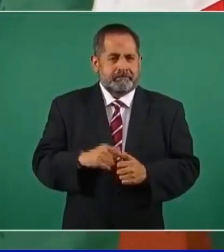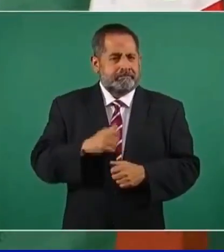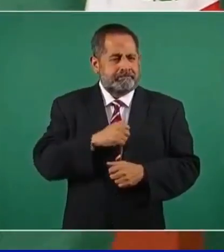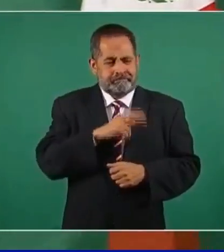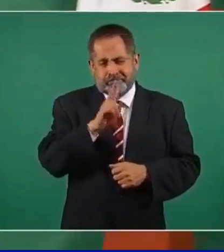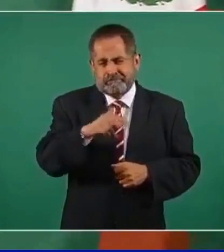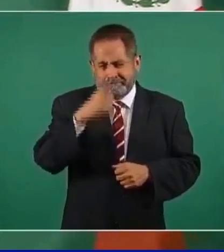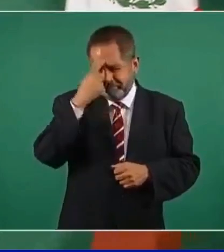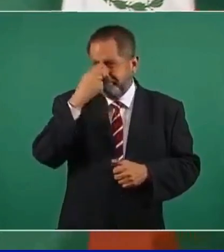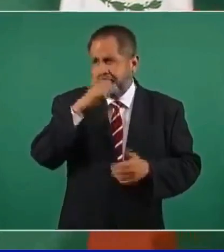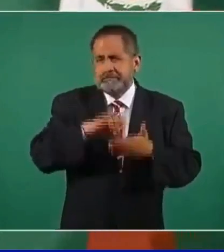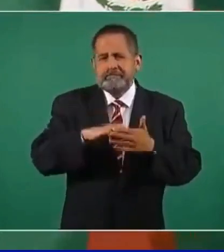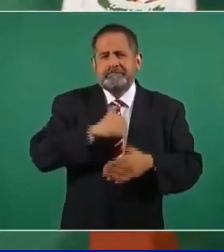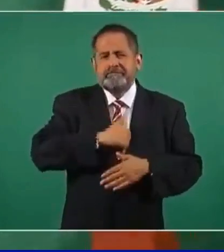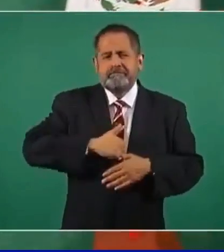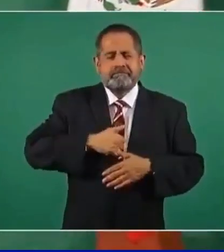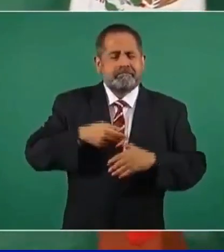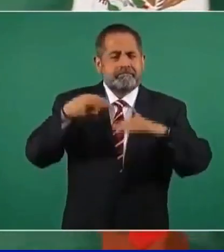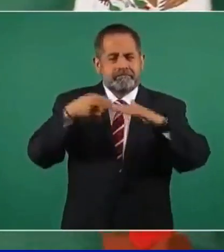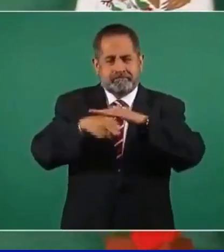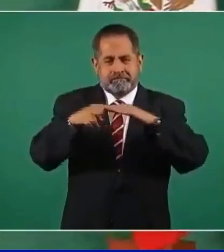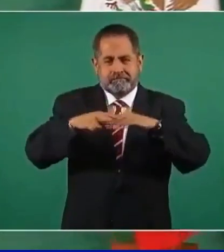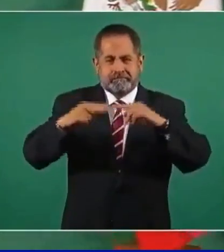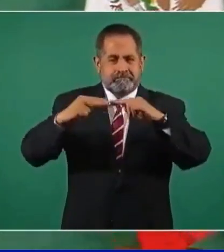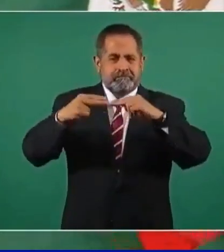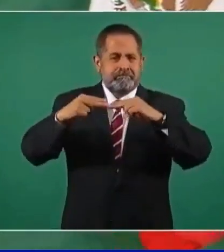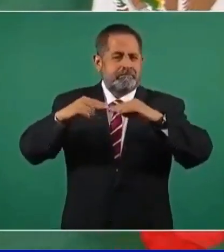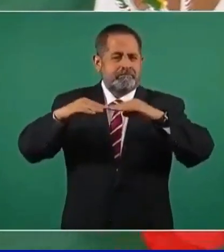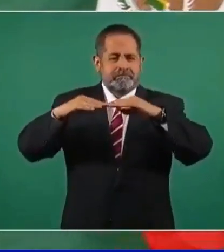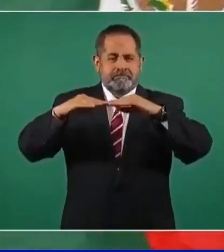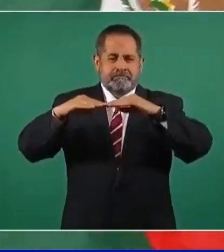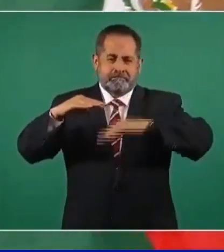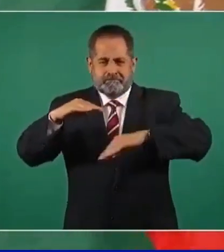desgracia del tren, del metro.